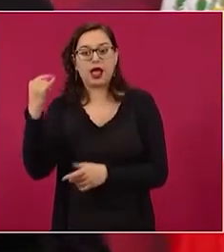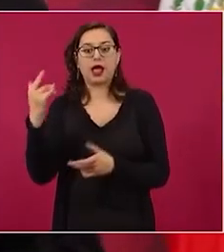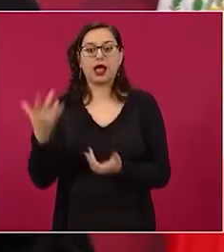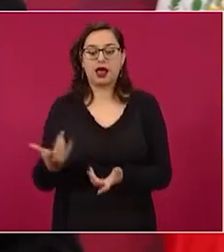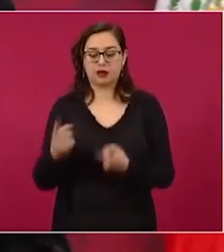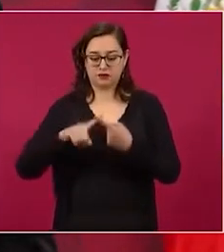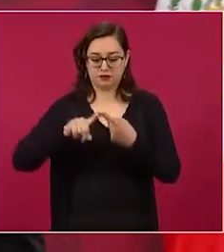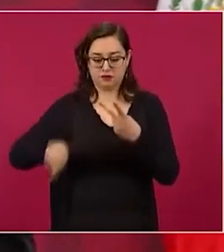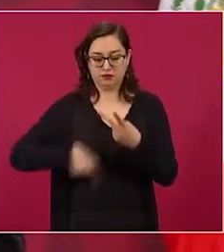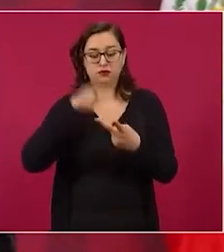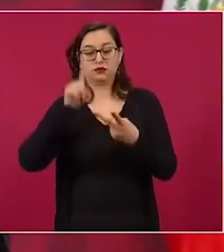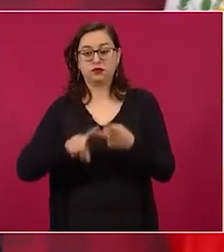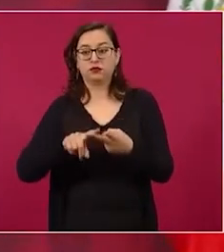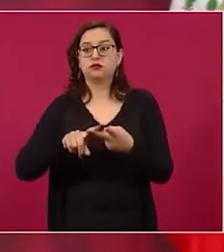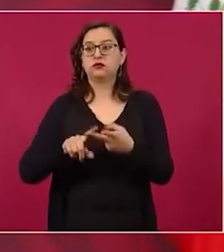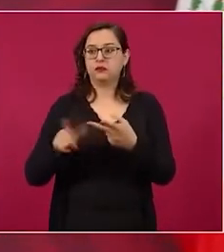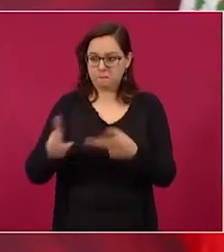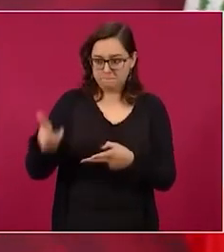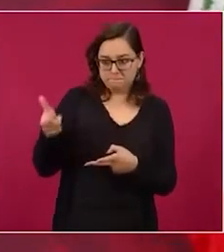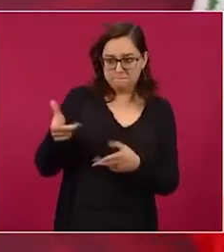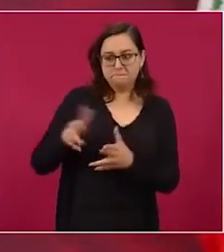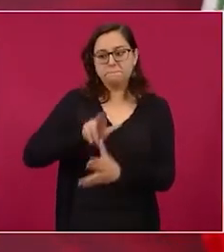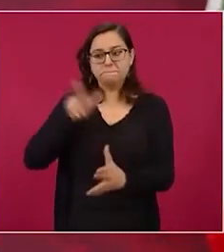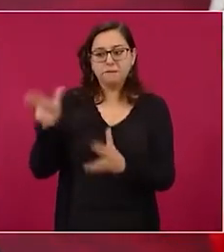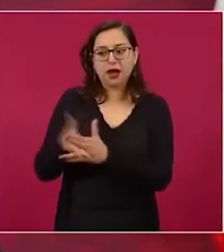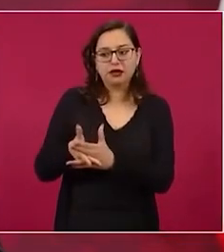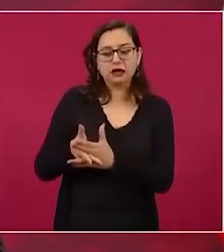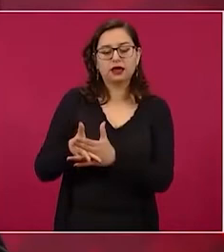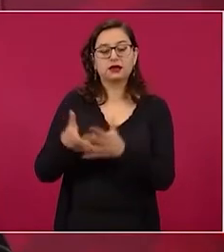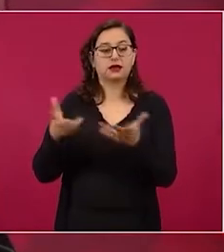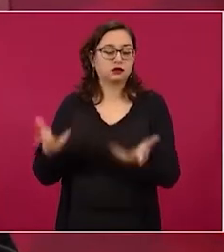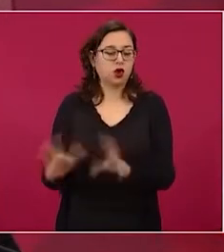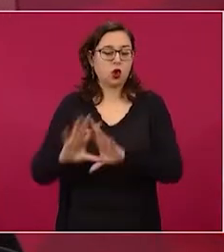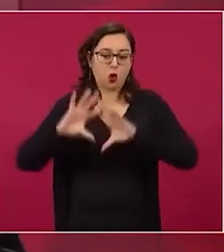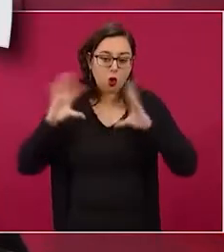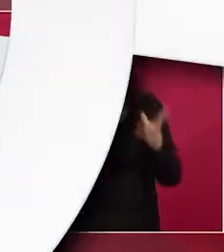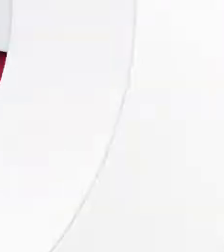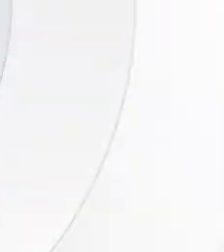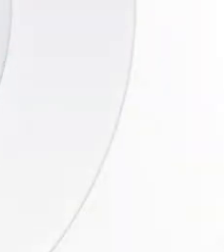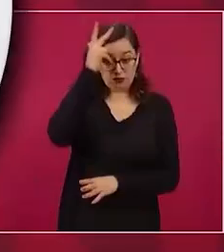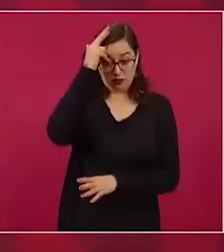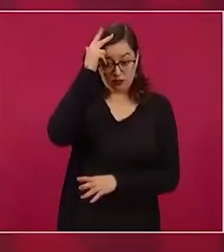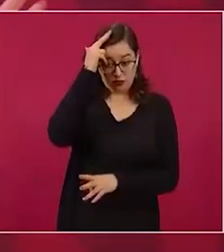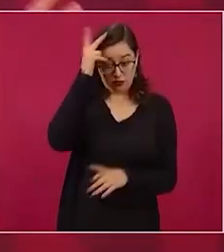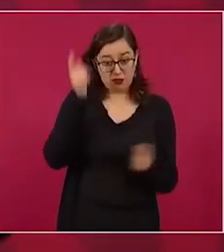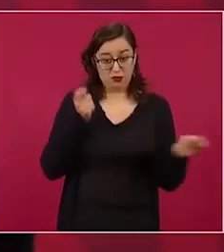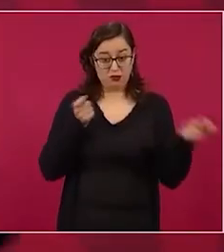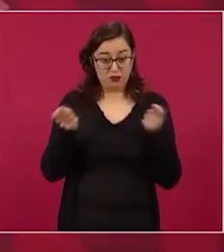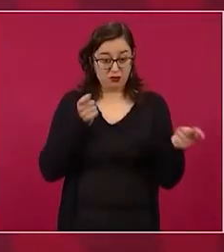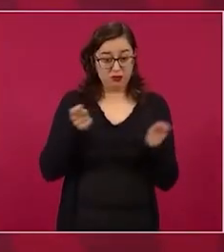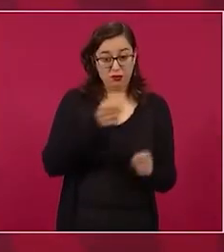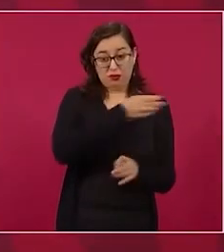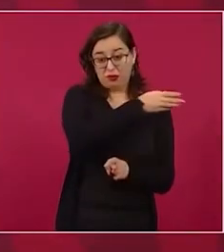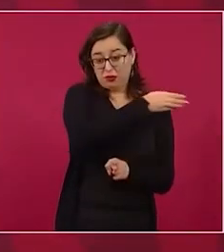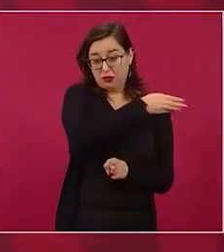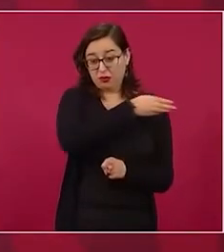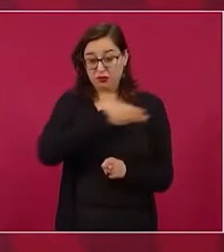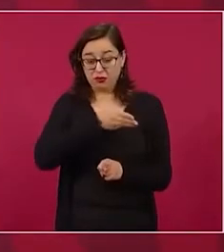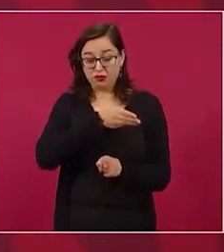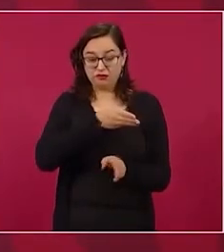materiales. Se está haciendo ya toda la investigación. El neoliberalismo